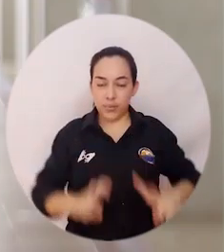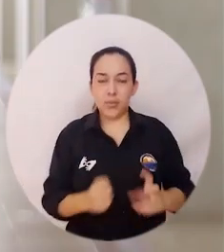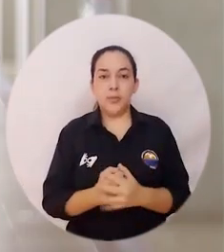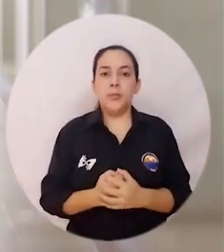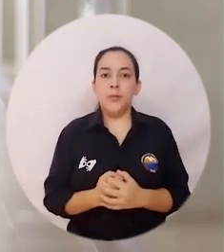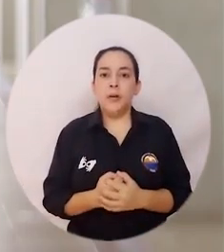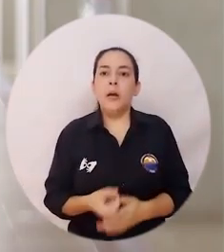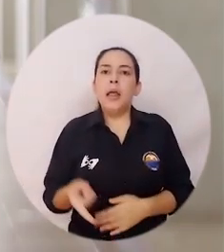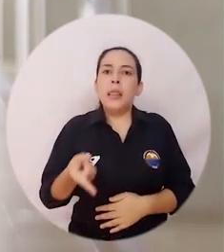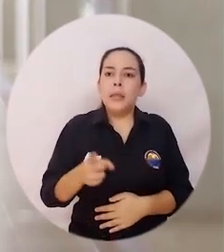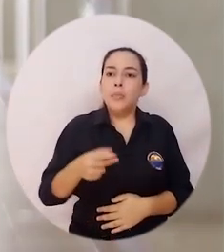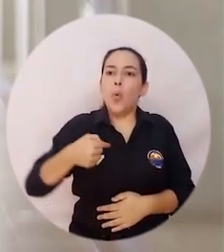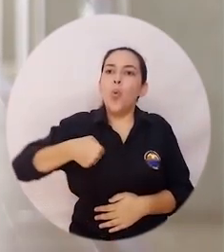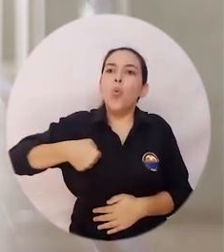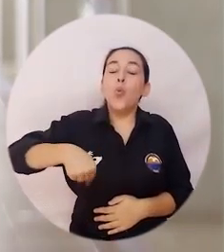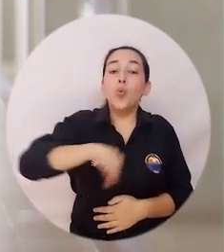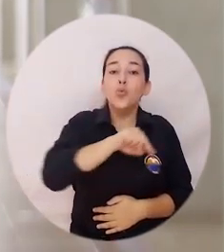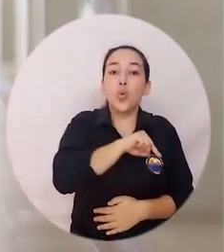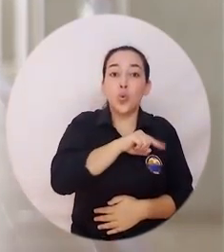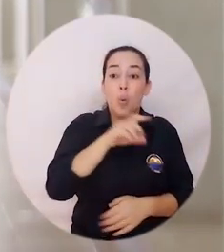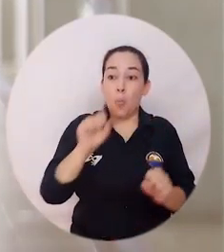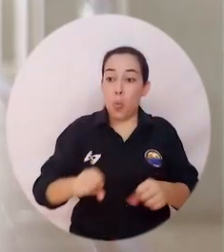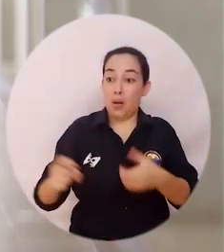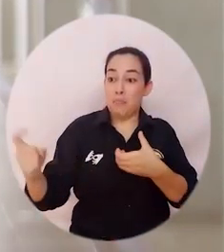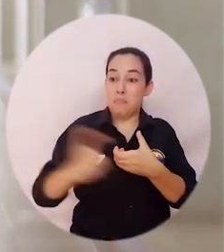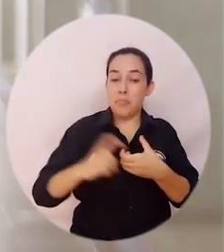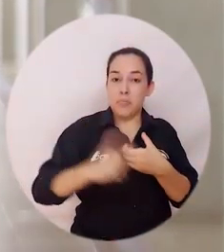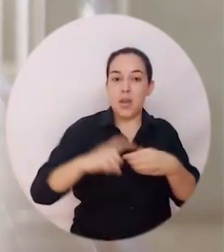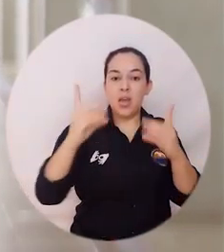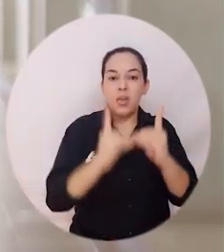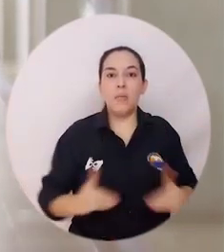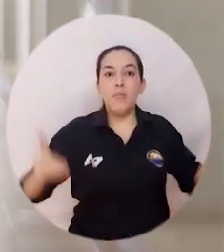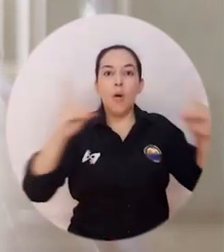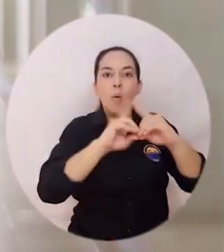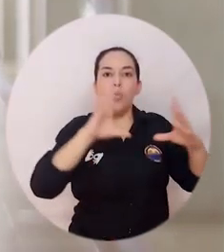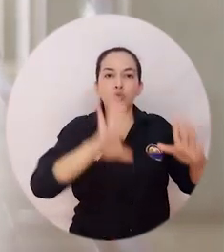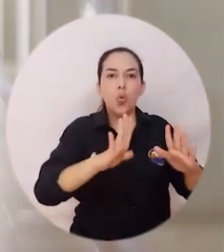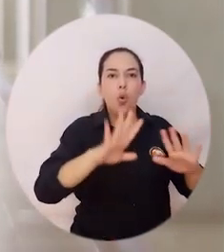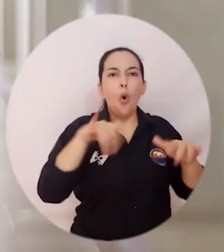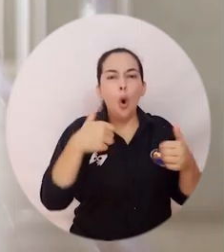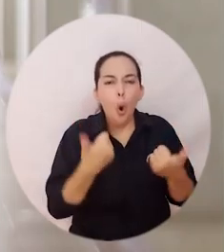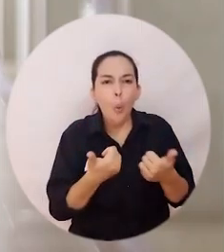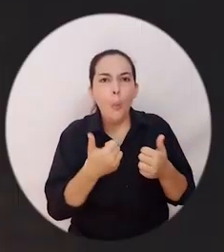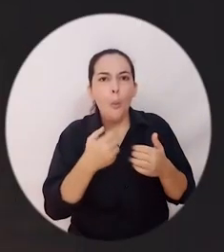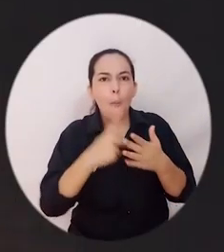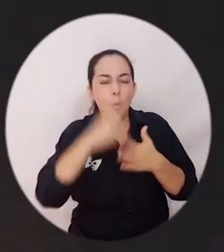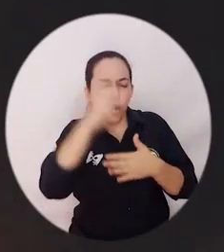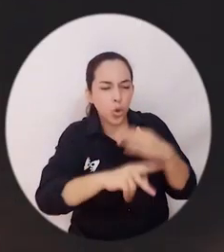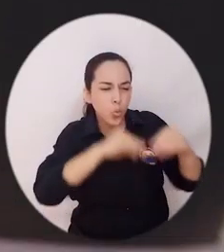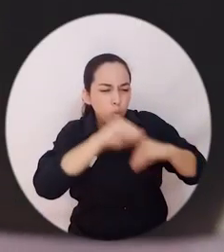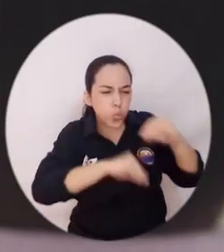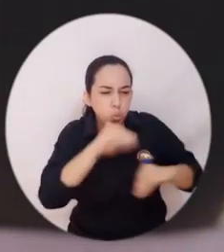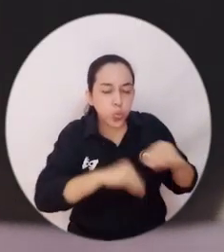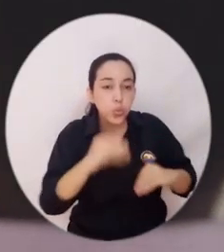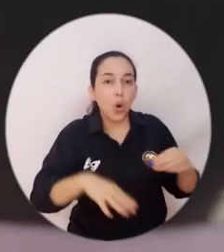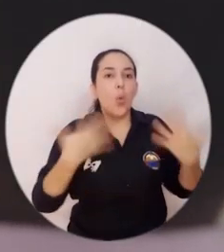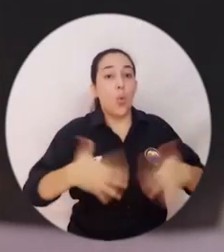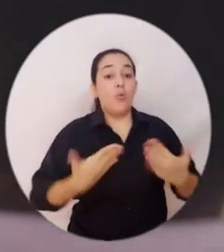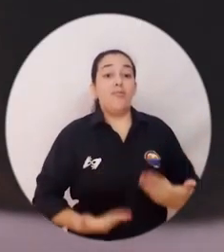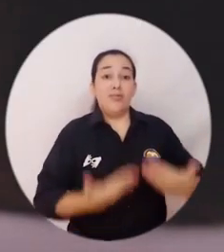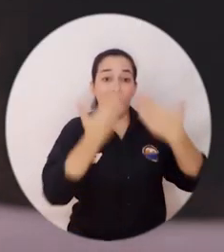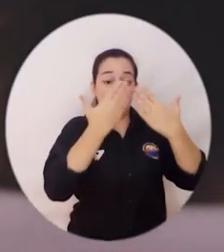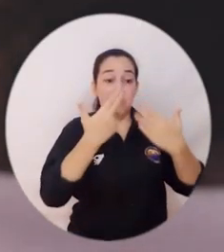en que también hemos obtenido unos cupos para un diplomado en formulación de proyectos, van a ser geniales y van a